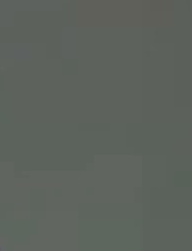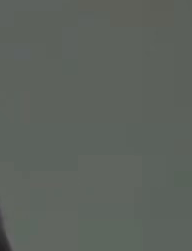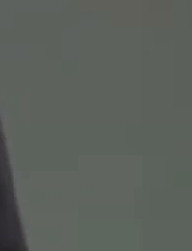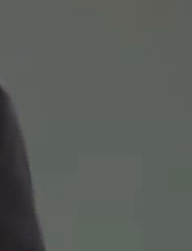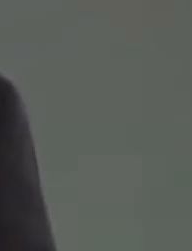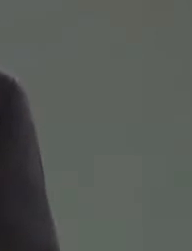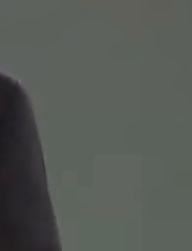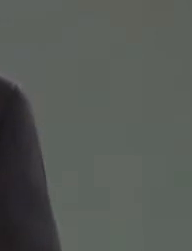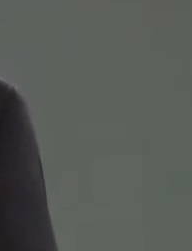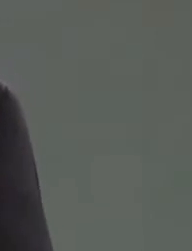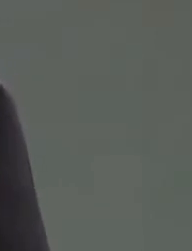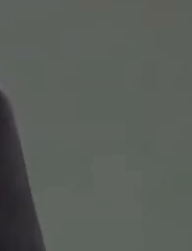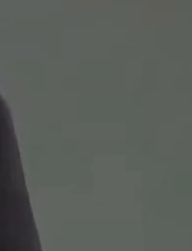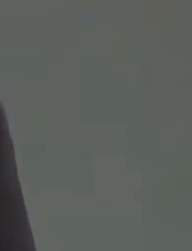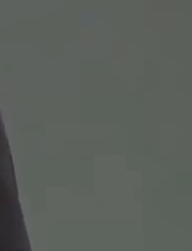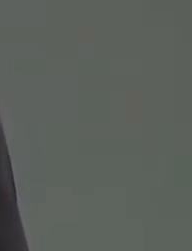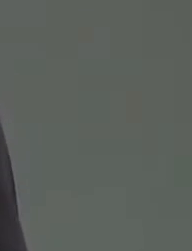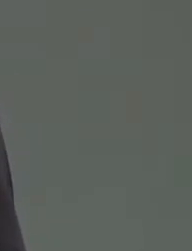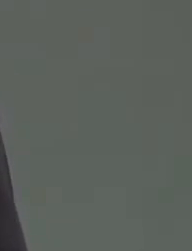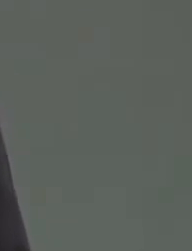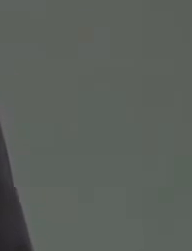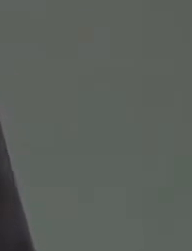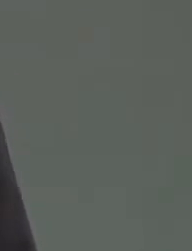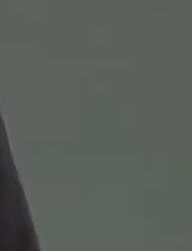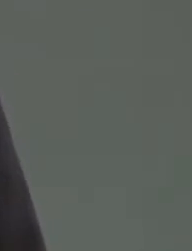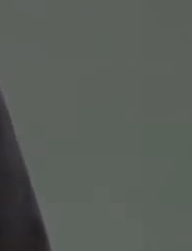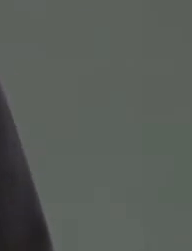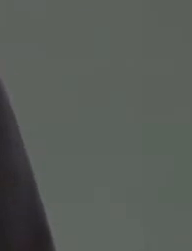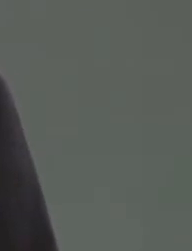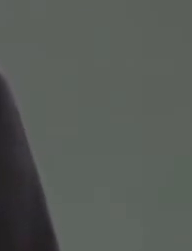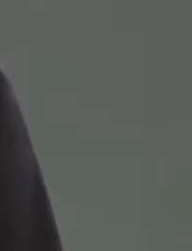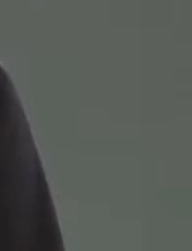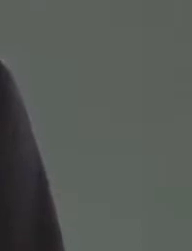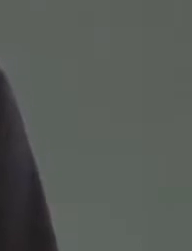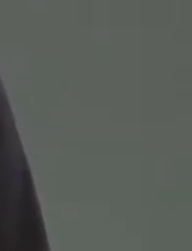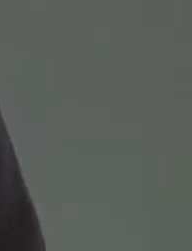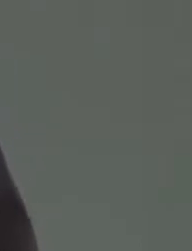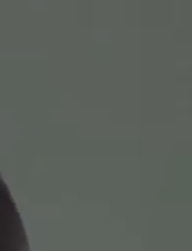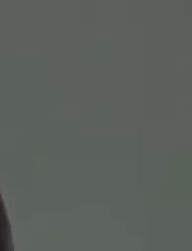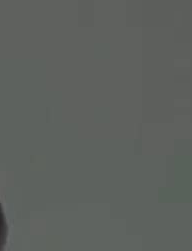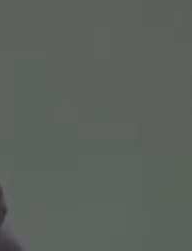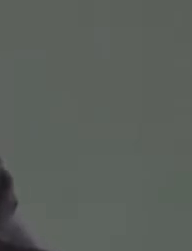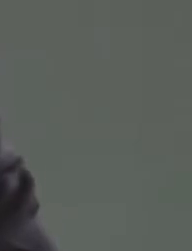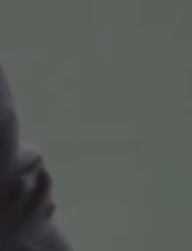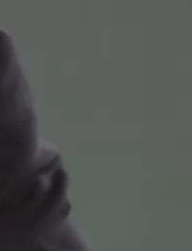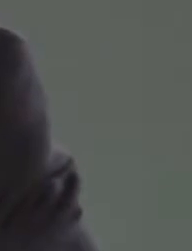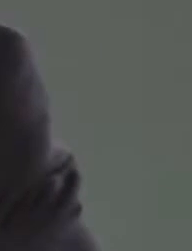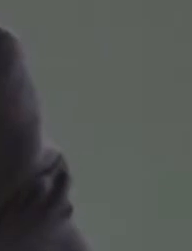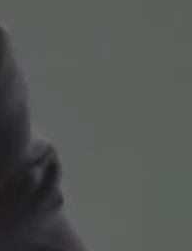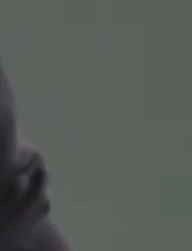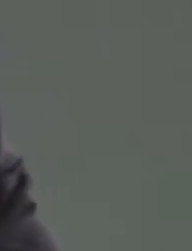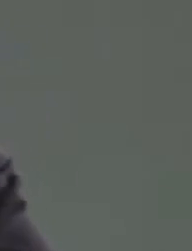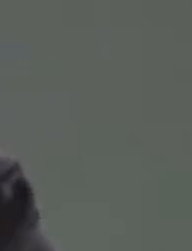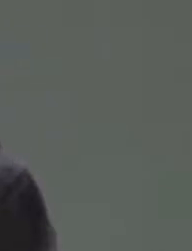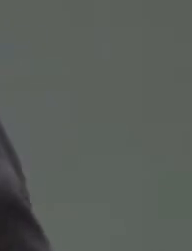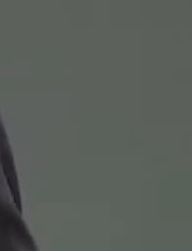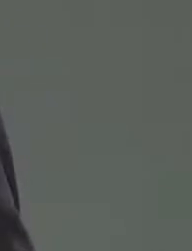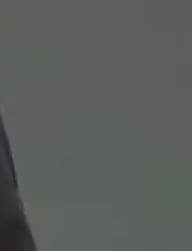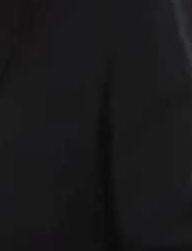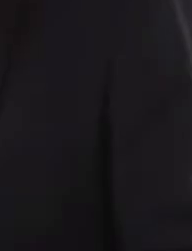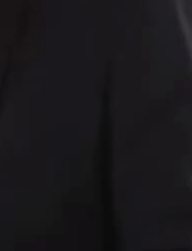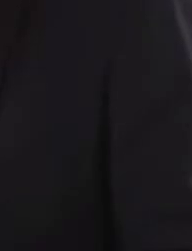Los agresores emplearon una camioneta Dodge Ram con redilas color blanco y una